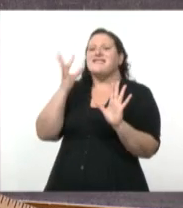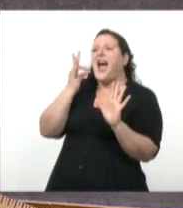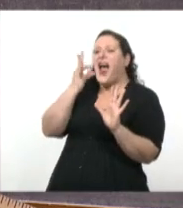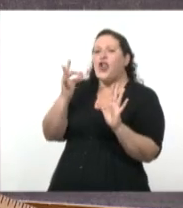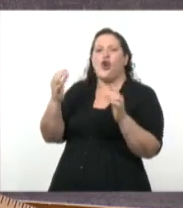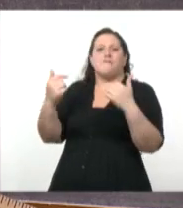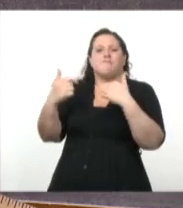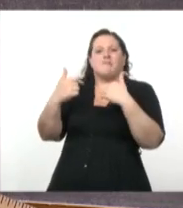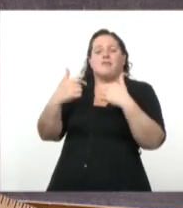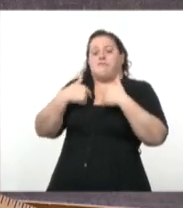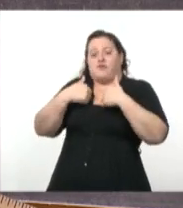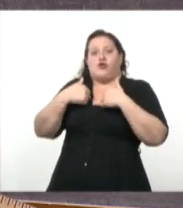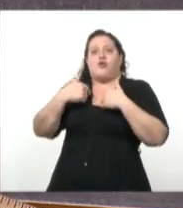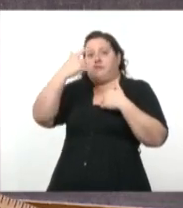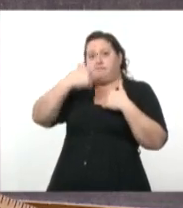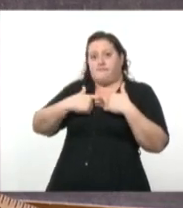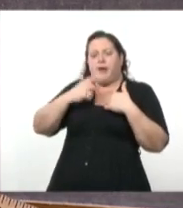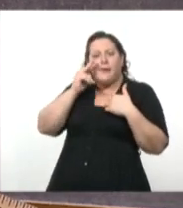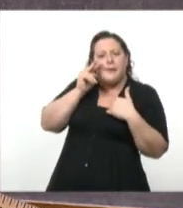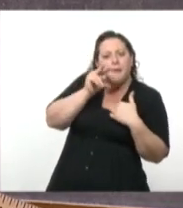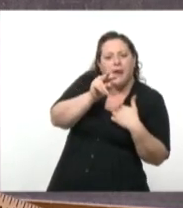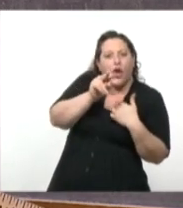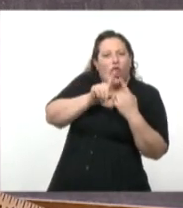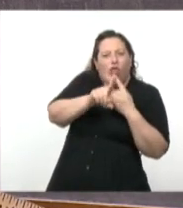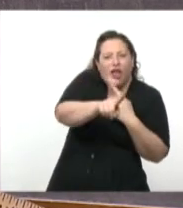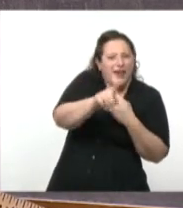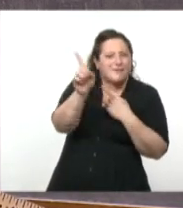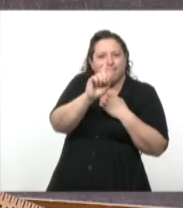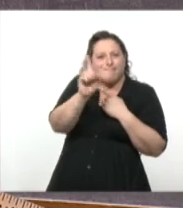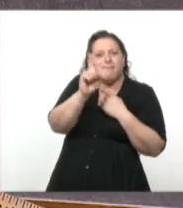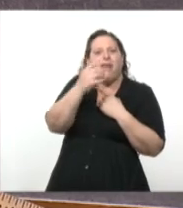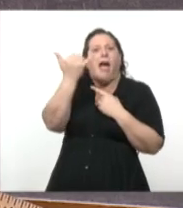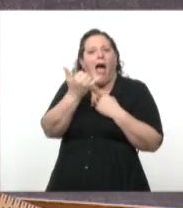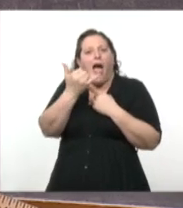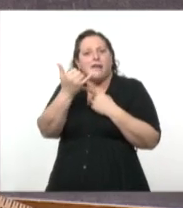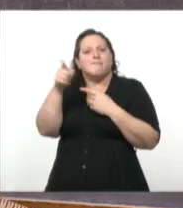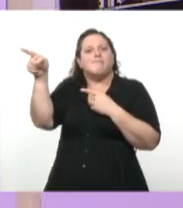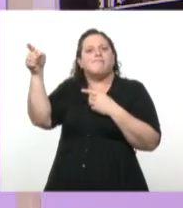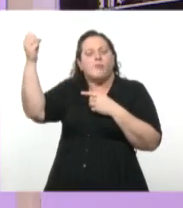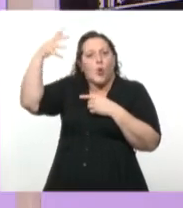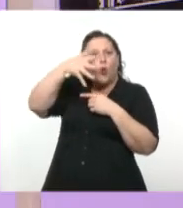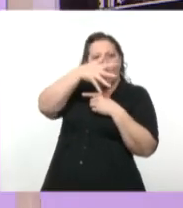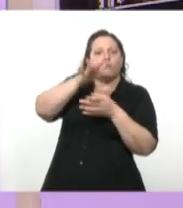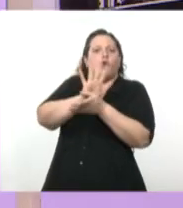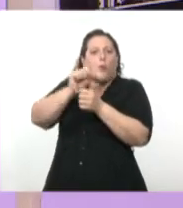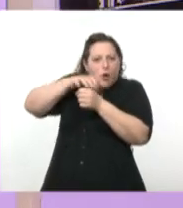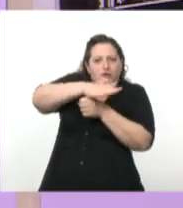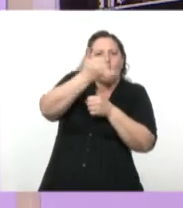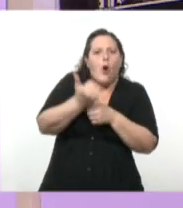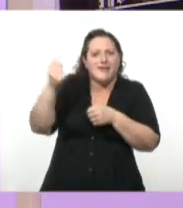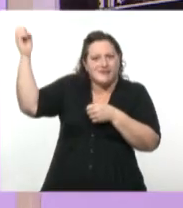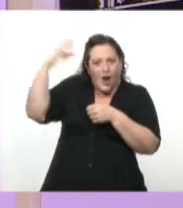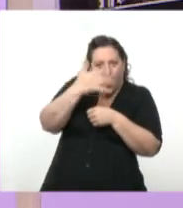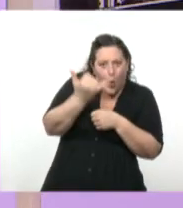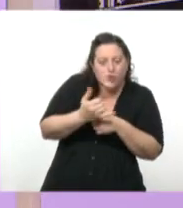lo que uno ve, no es que vas de manera inmediata, directa, sino hay una intermediación. Porque además a todo ese fenómeno